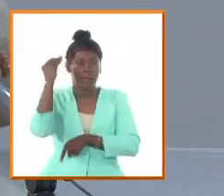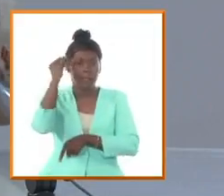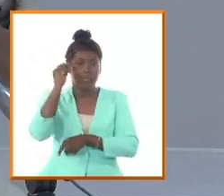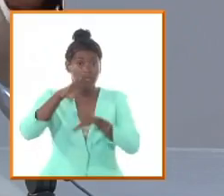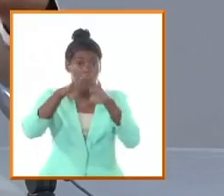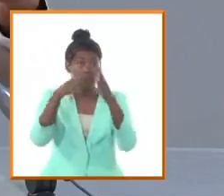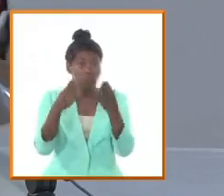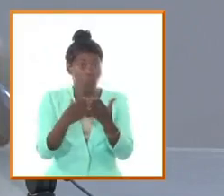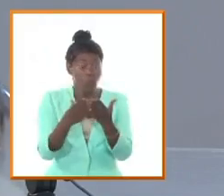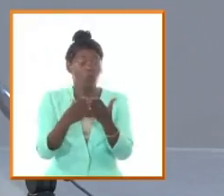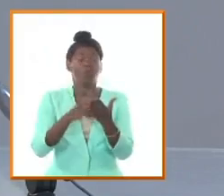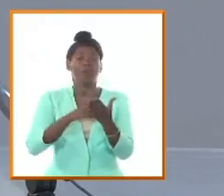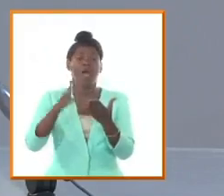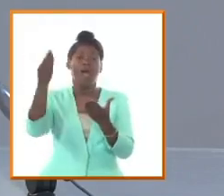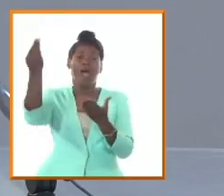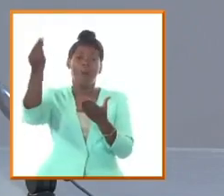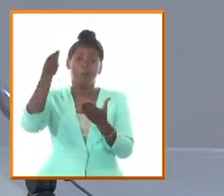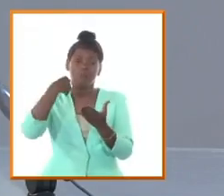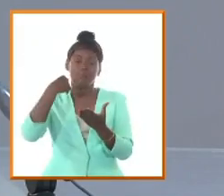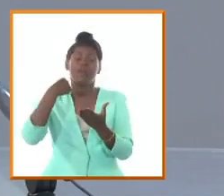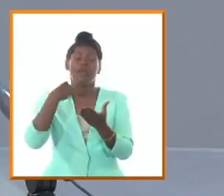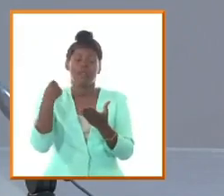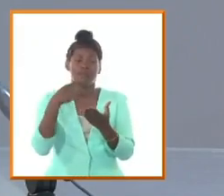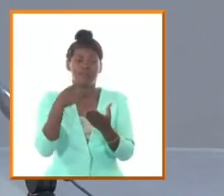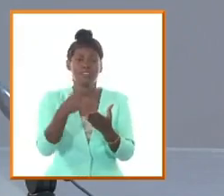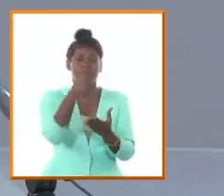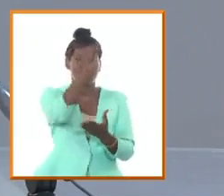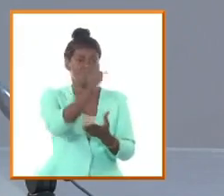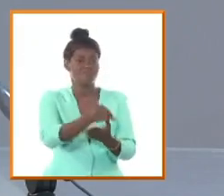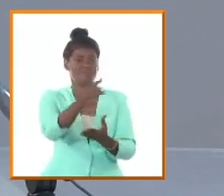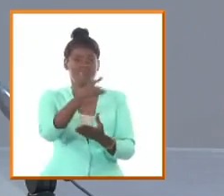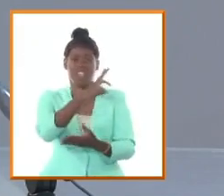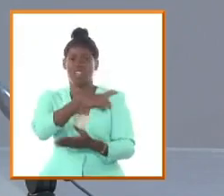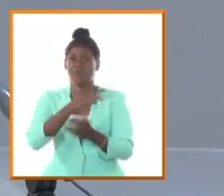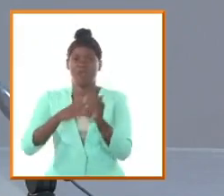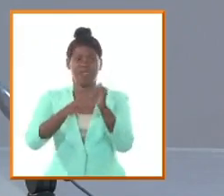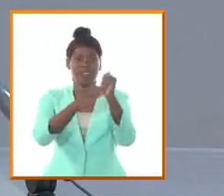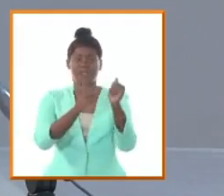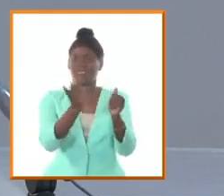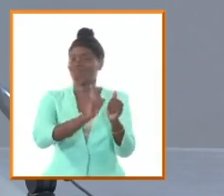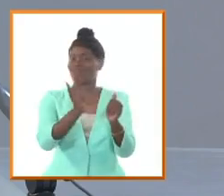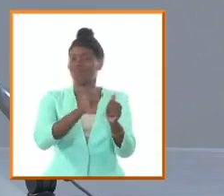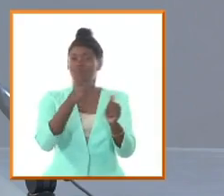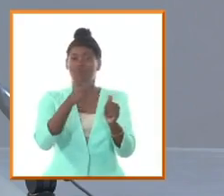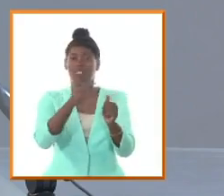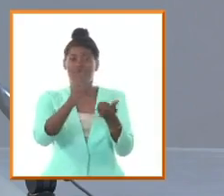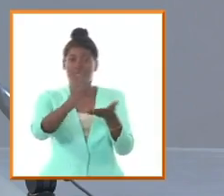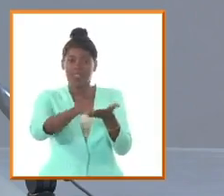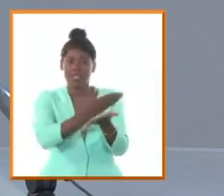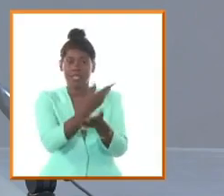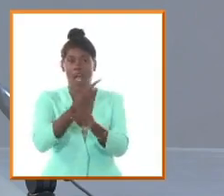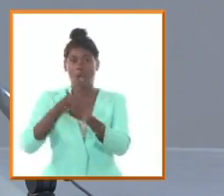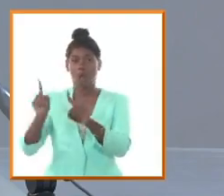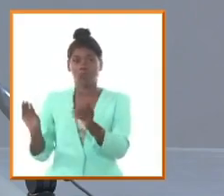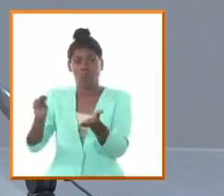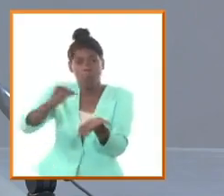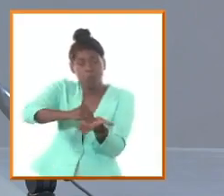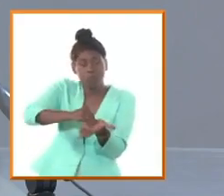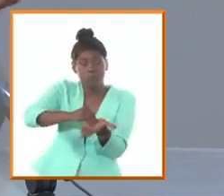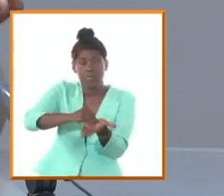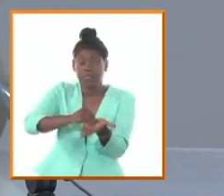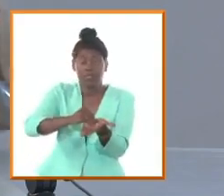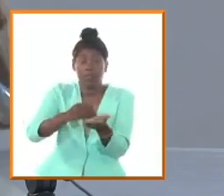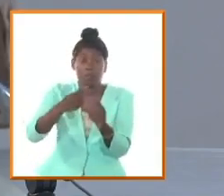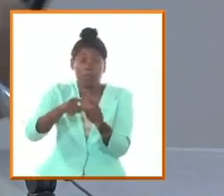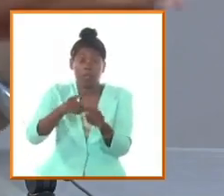idea de que Céspedes no debe continuar al frente de la revolución por motivos algunos de ellos espurios